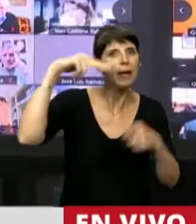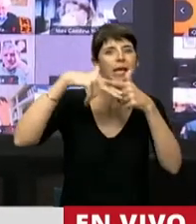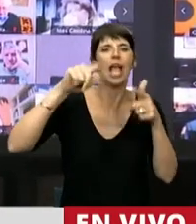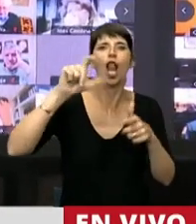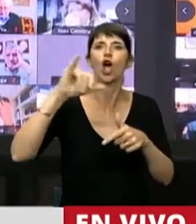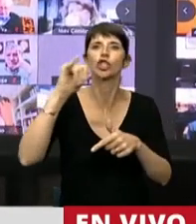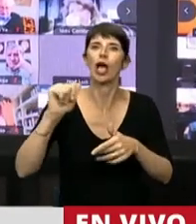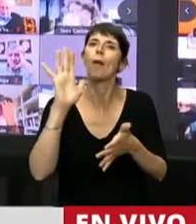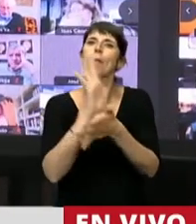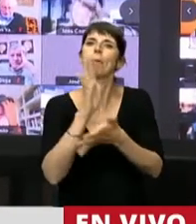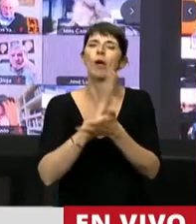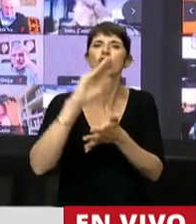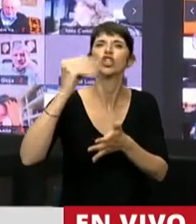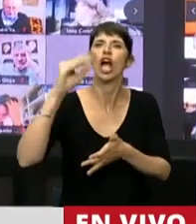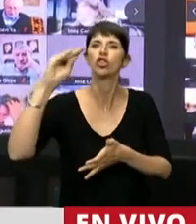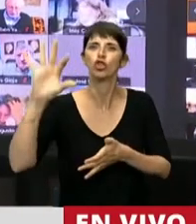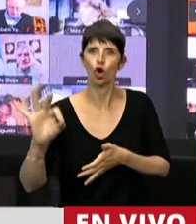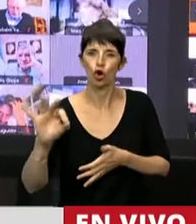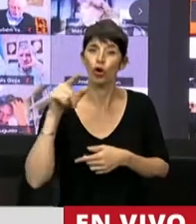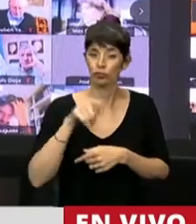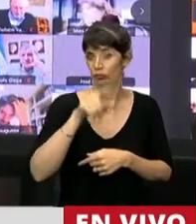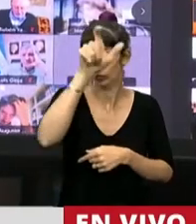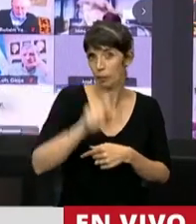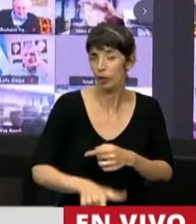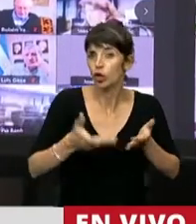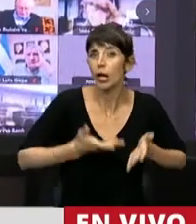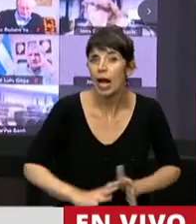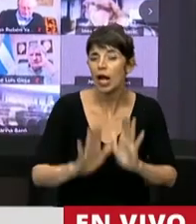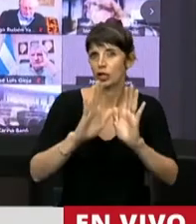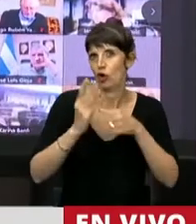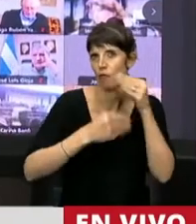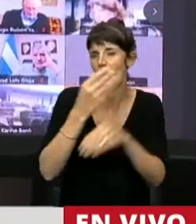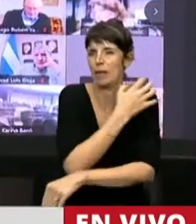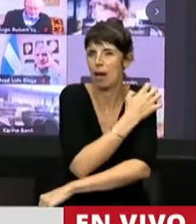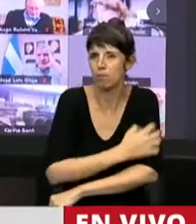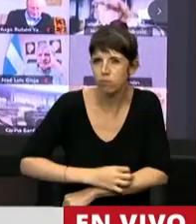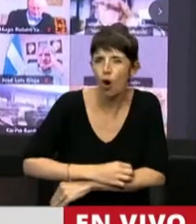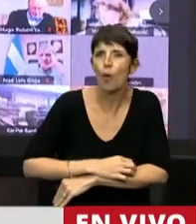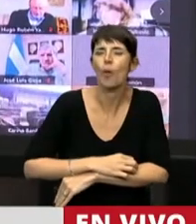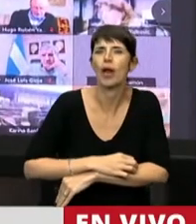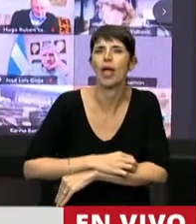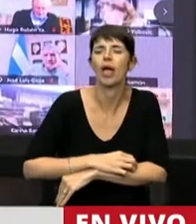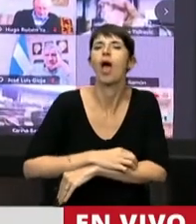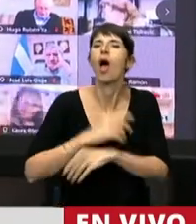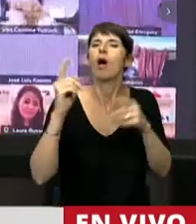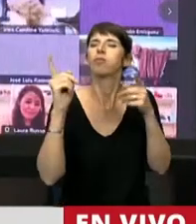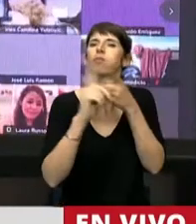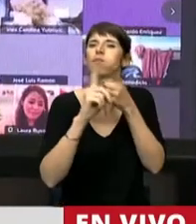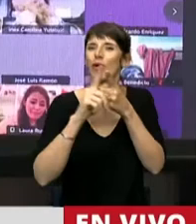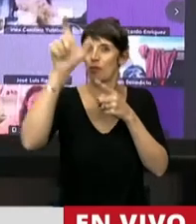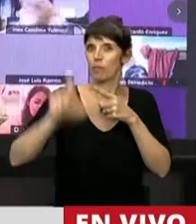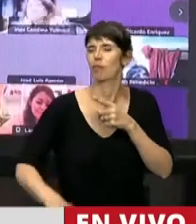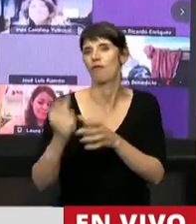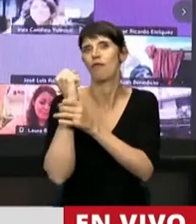Este hombre que nació en un hogar humilde, que estuvo bajo las órdenes de otro grande como Juan Facundo